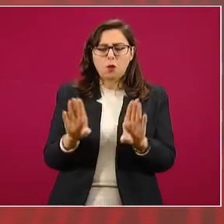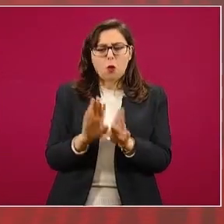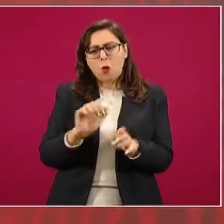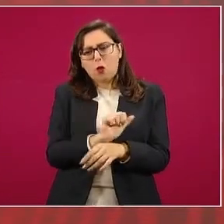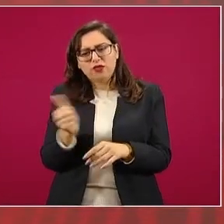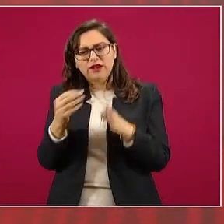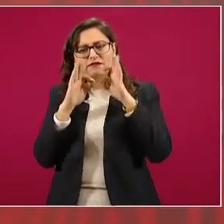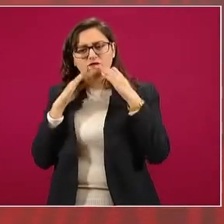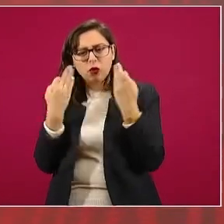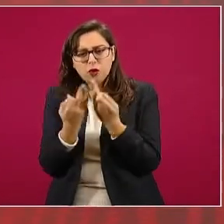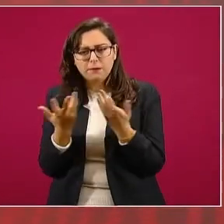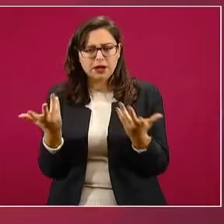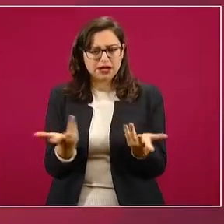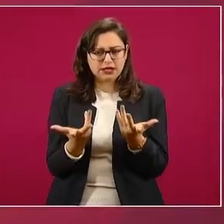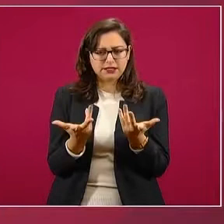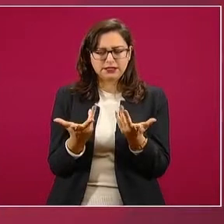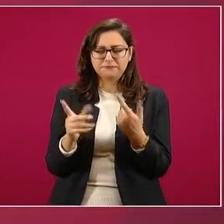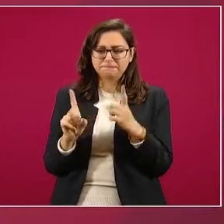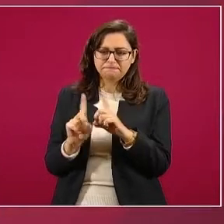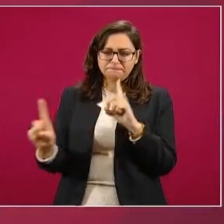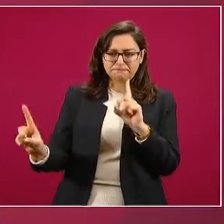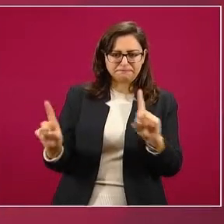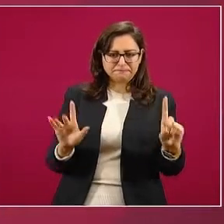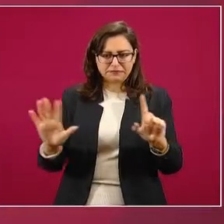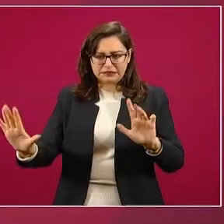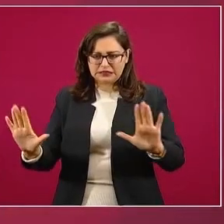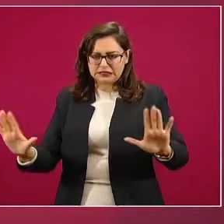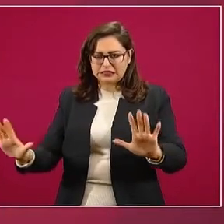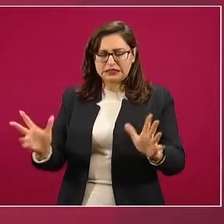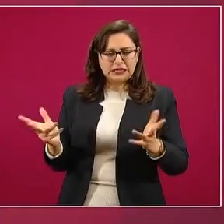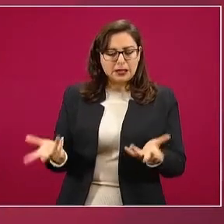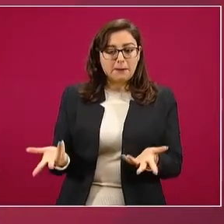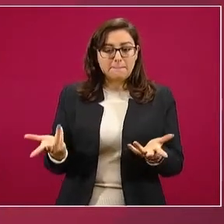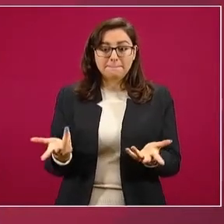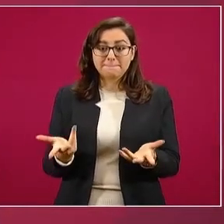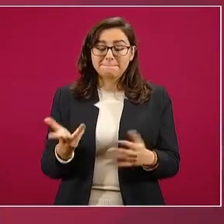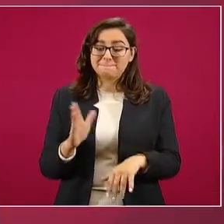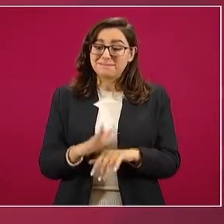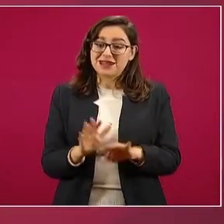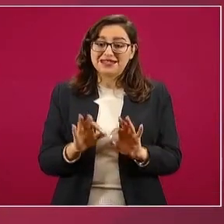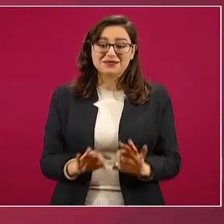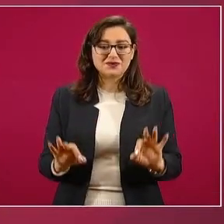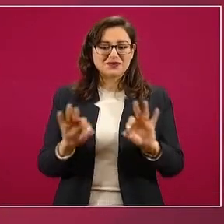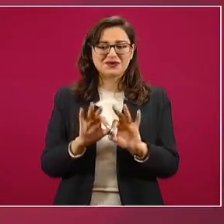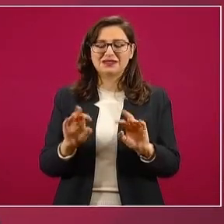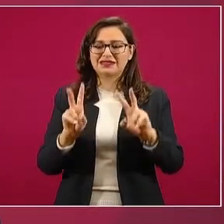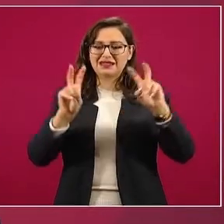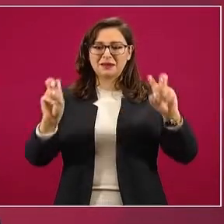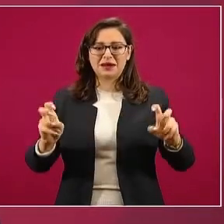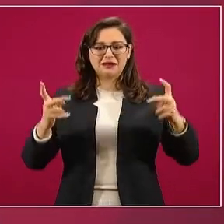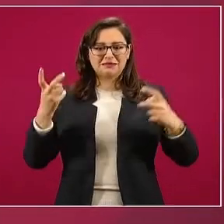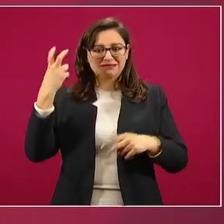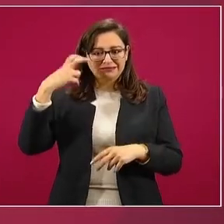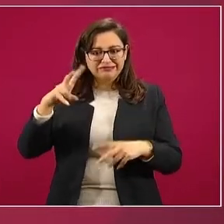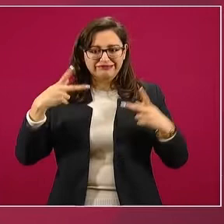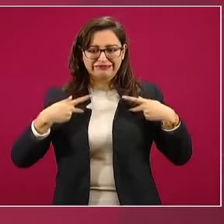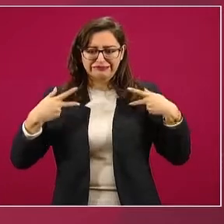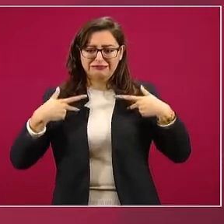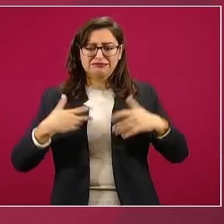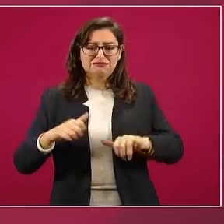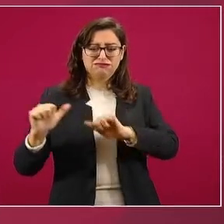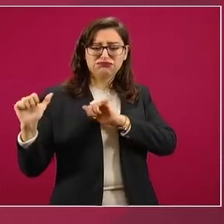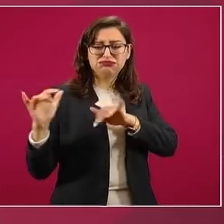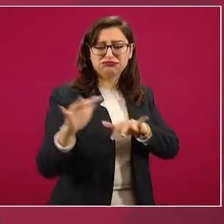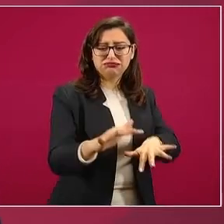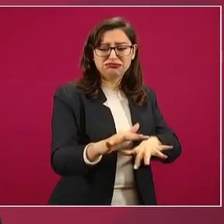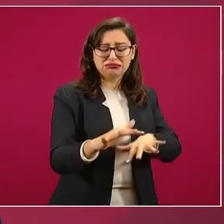y sobre todo lo de la peregrinación sobre la asistencia a la villa, que es lo que